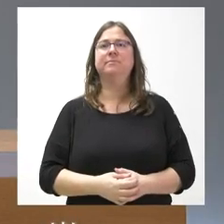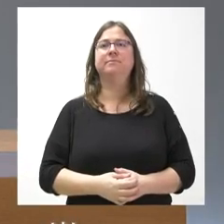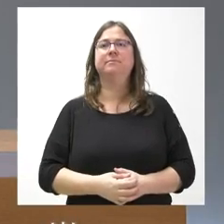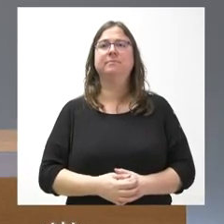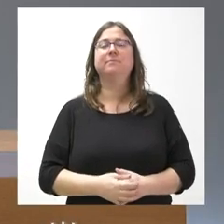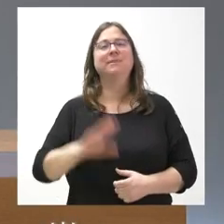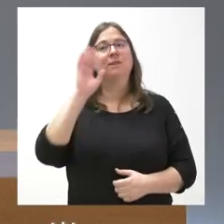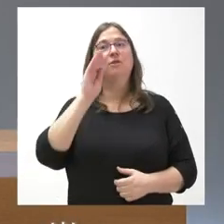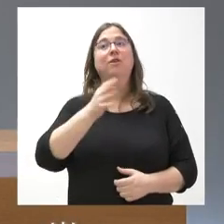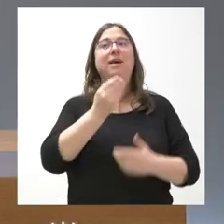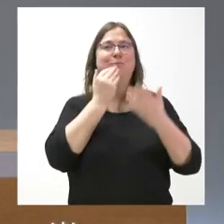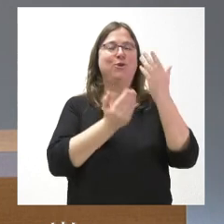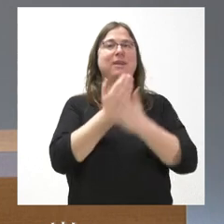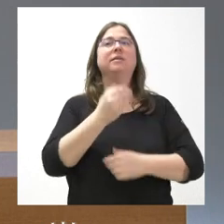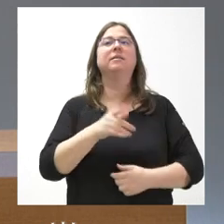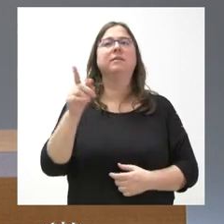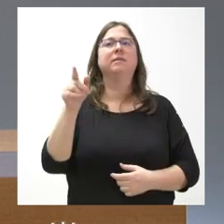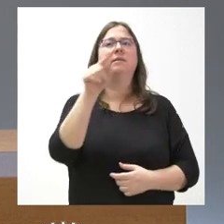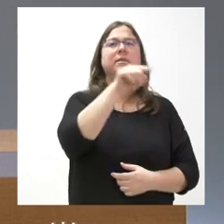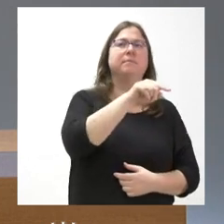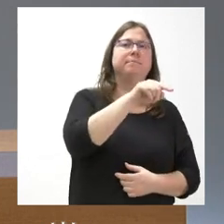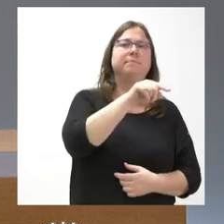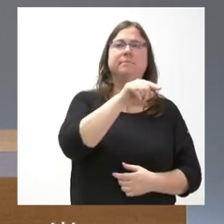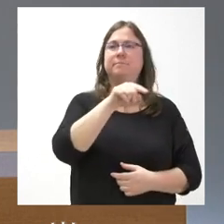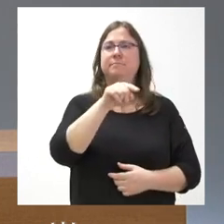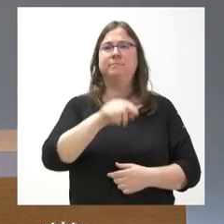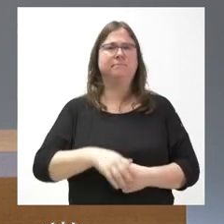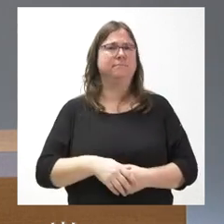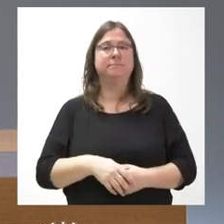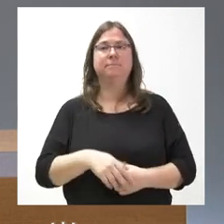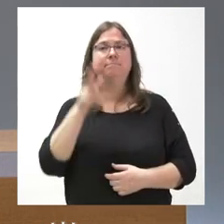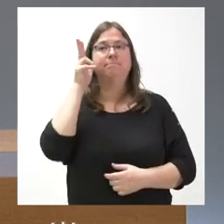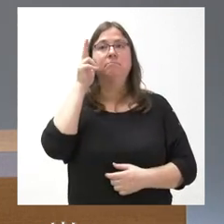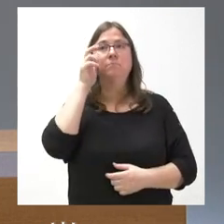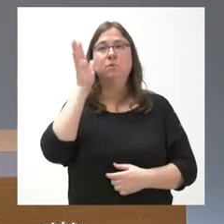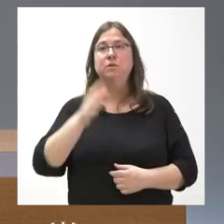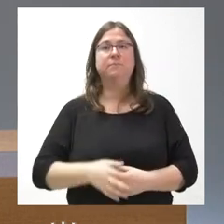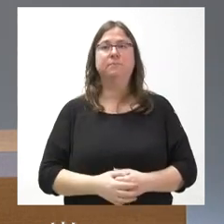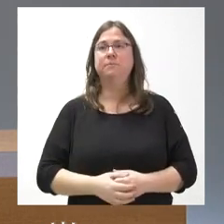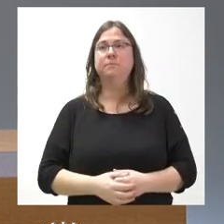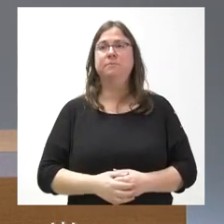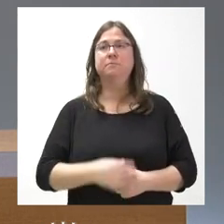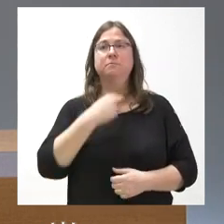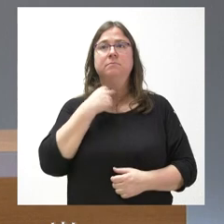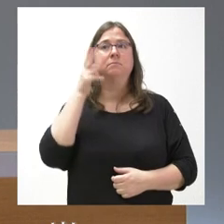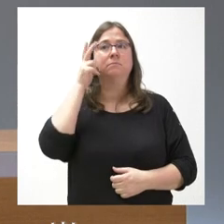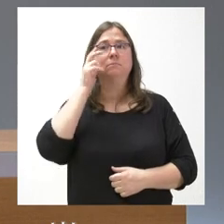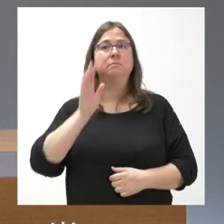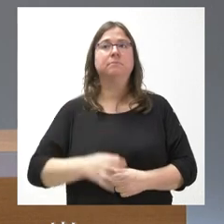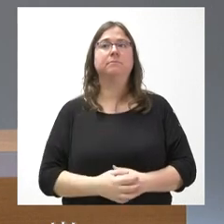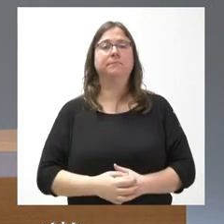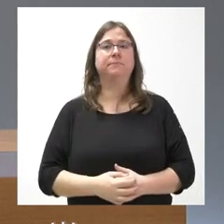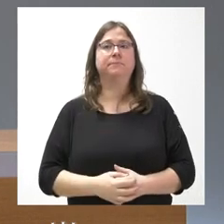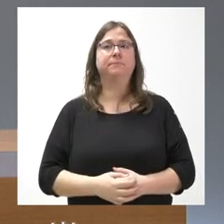Hola, buenos días. ¿Denunciaban el impago de las nóminas en el SERLAS y trabajadores por parte de comisiones obreras y que no estaban